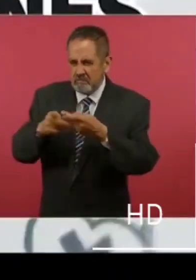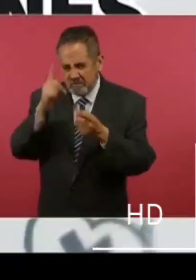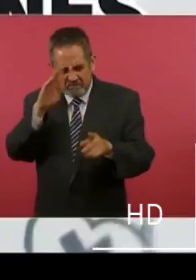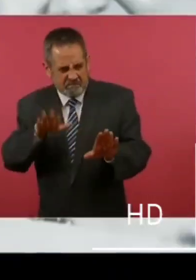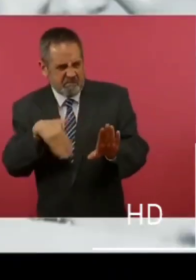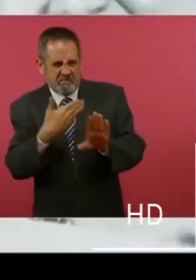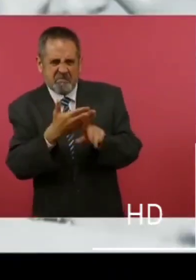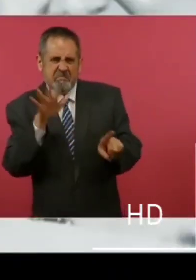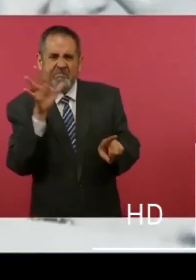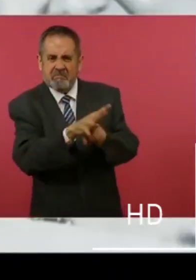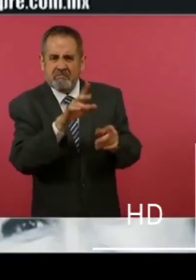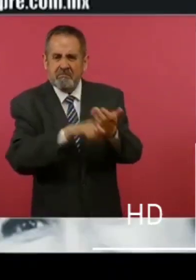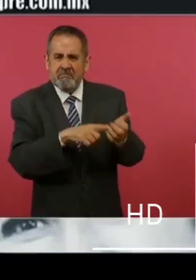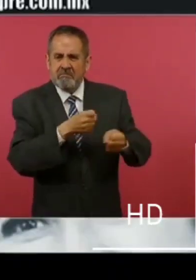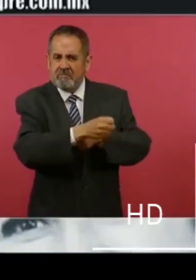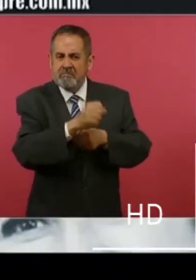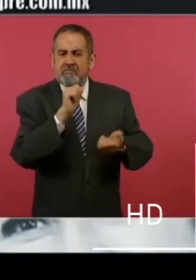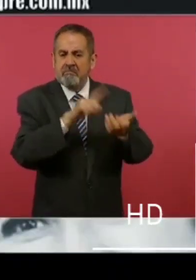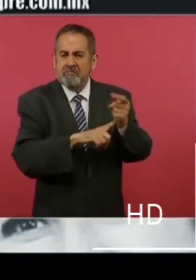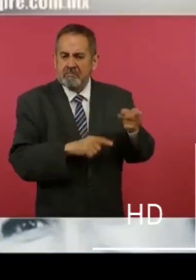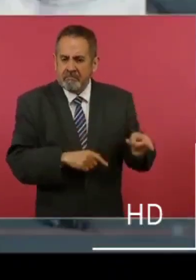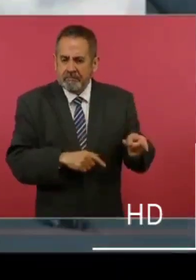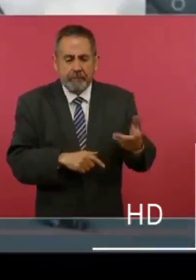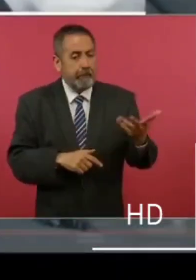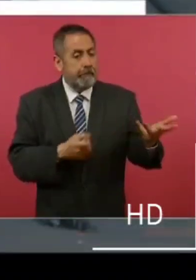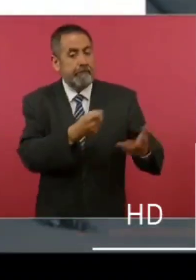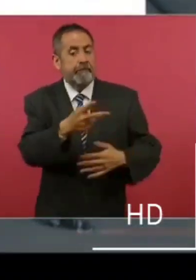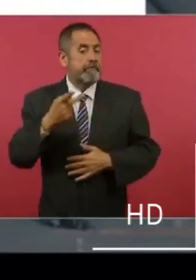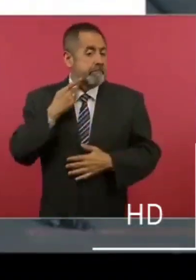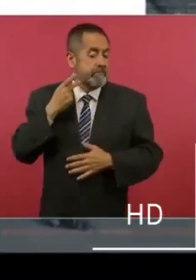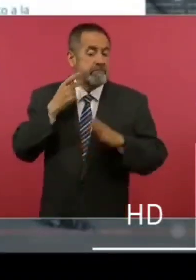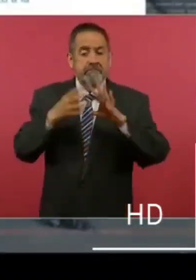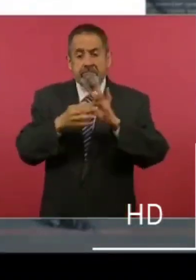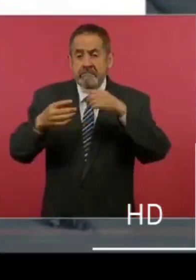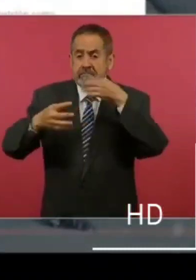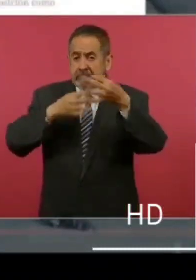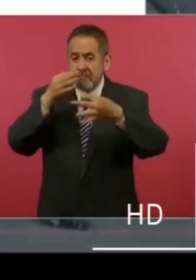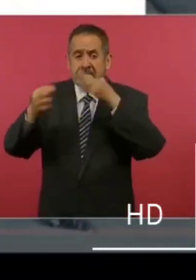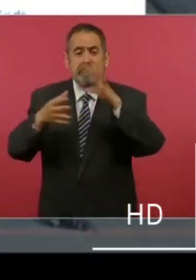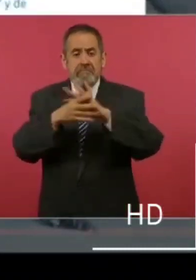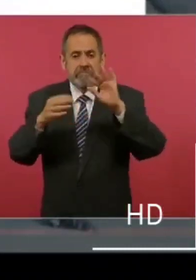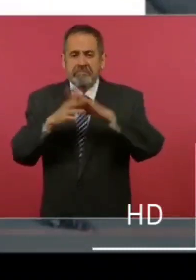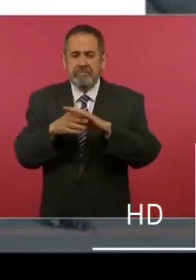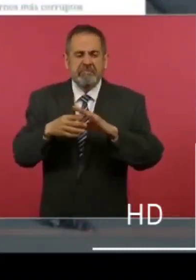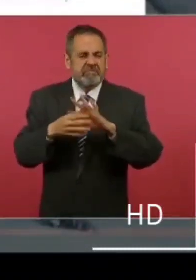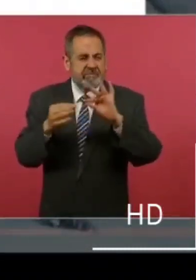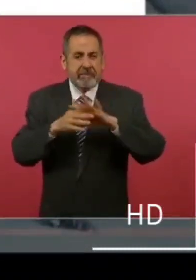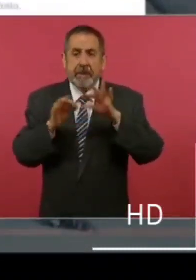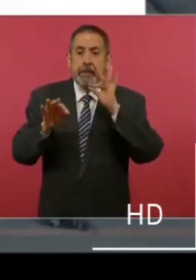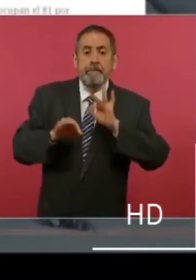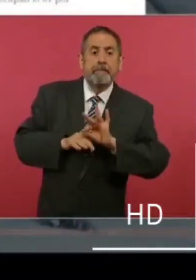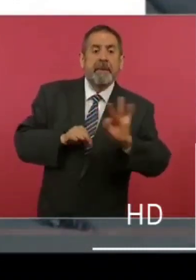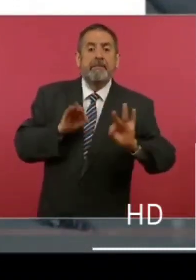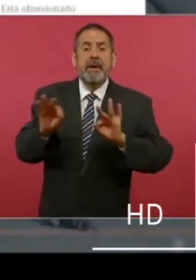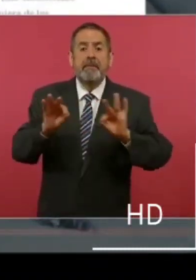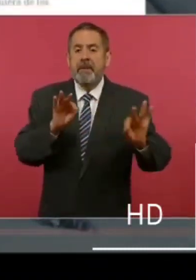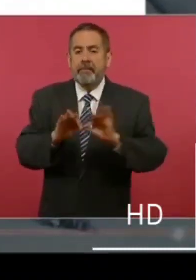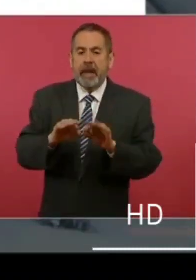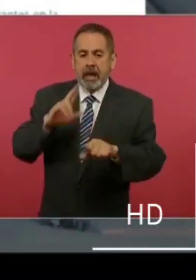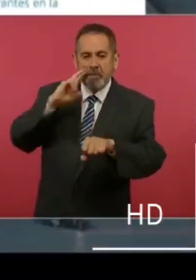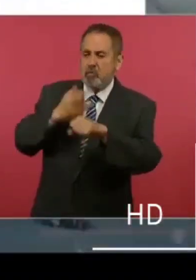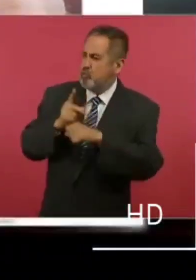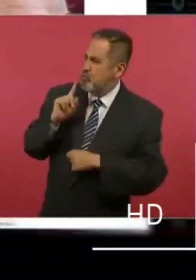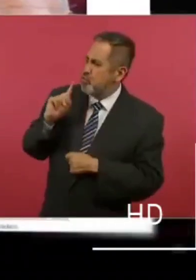comentaristas y políticos han impulsado en medios de comunicación y redes sociales una campaña que responsabiliza al